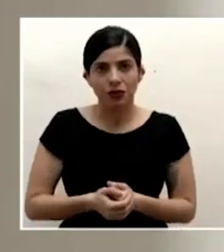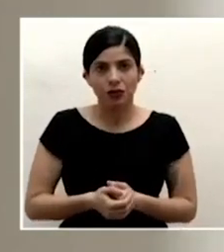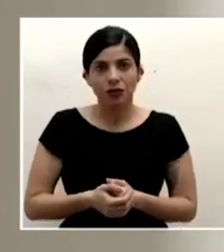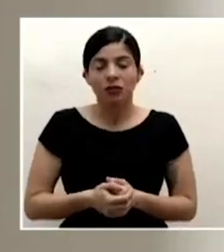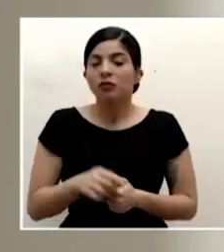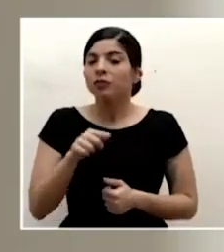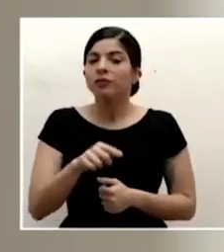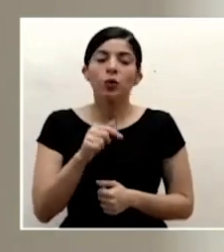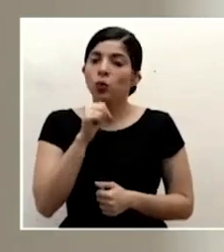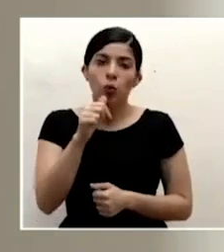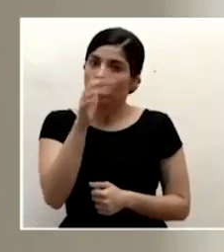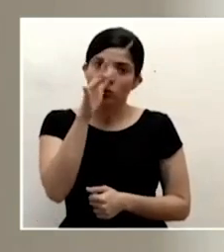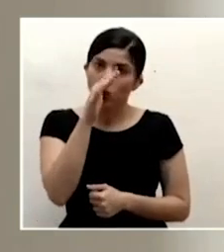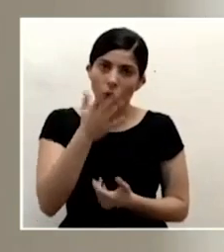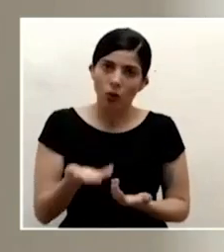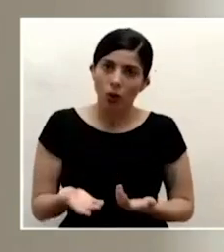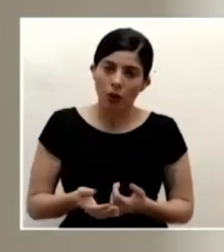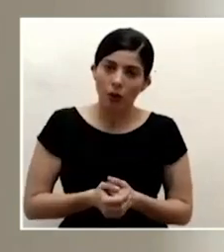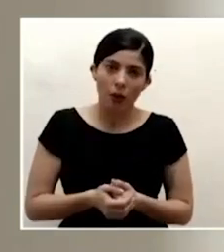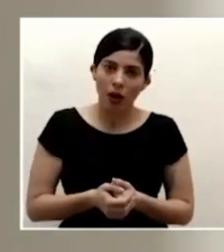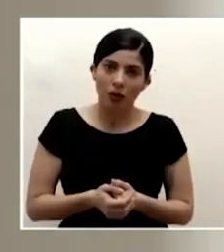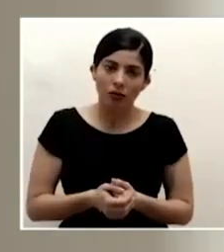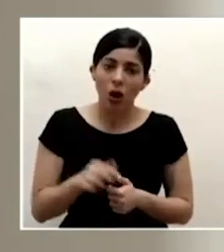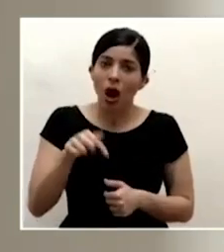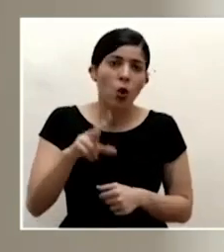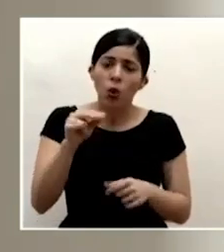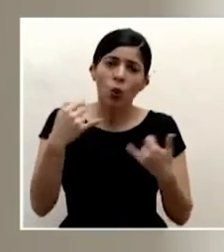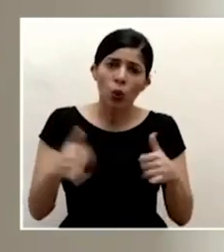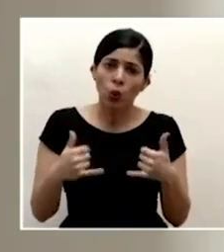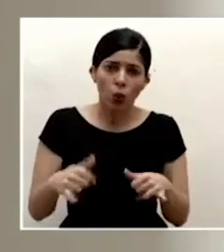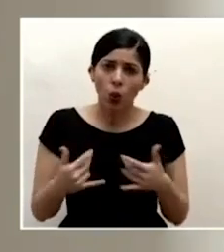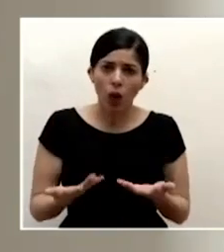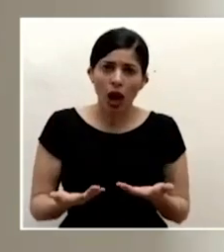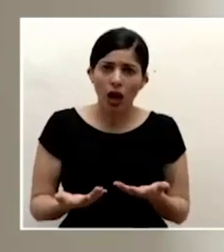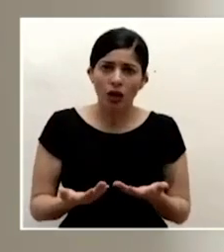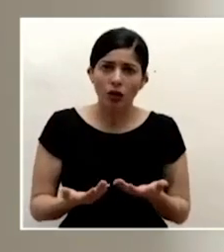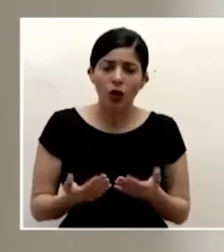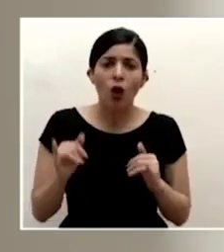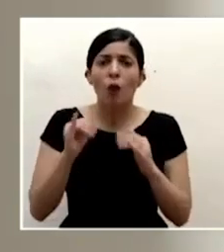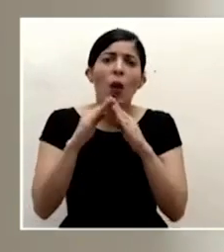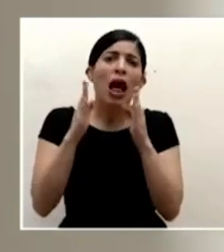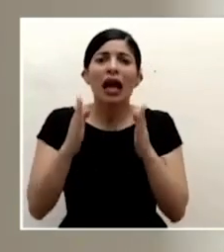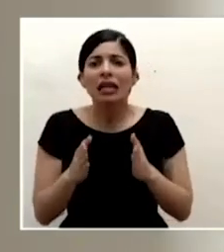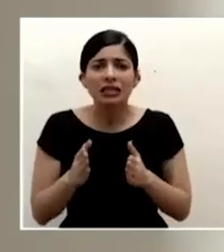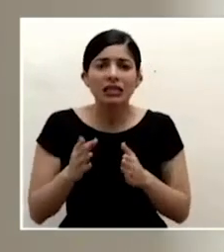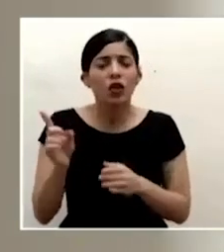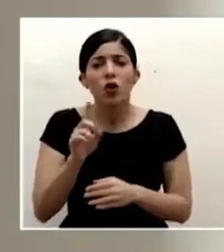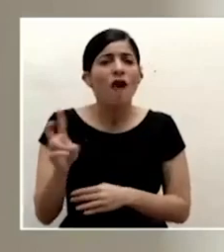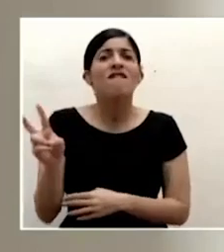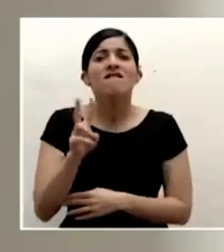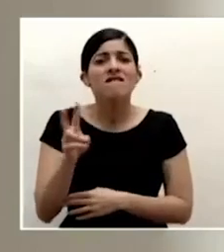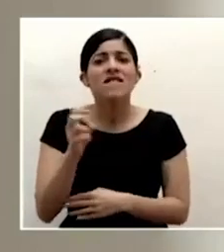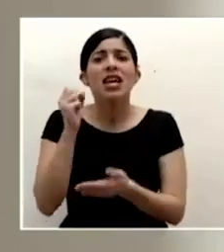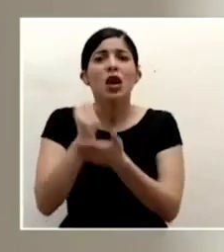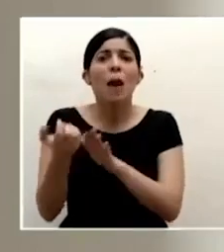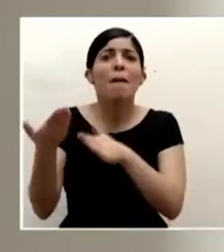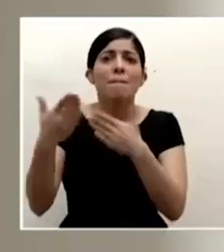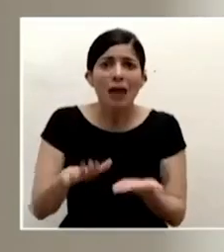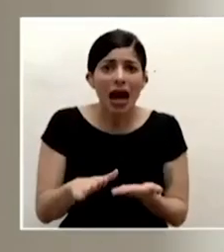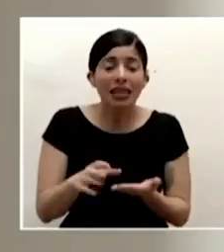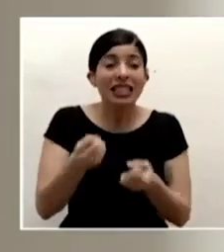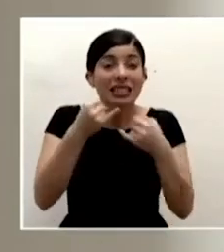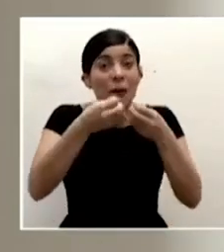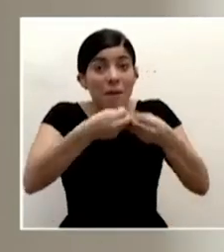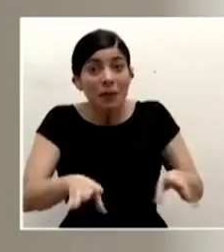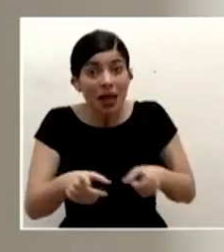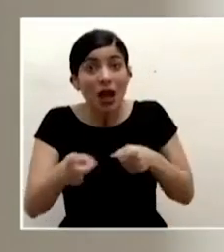y eso no es una broma no estamos aquí jugando de casita es un virus que mata y que si se nos sale